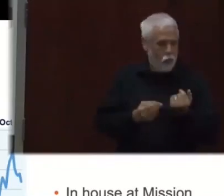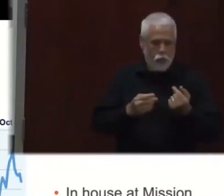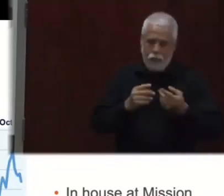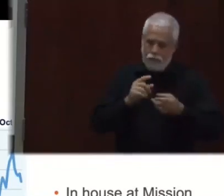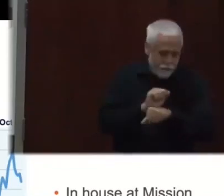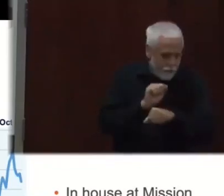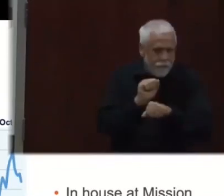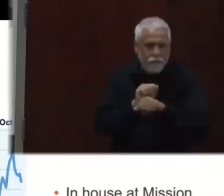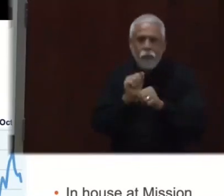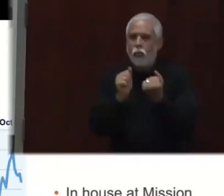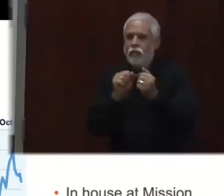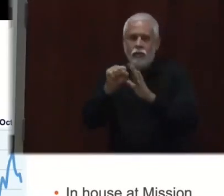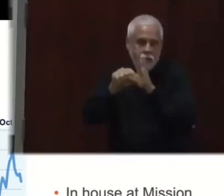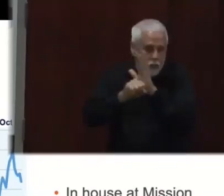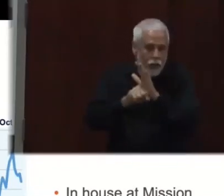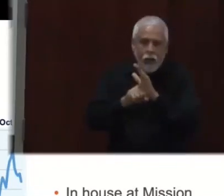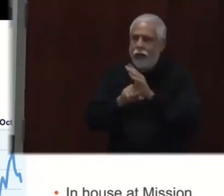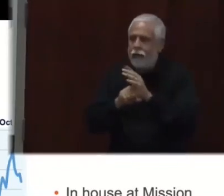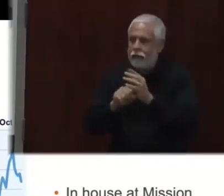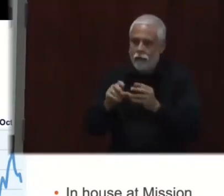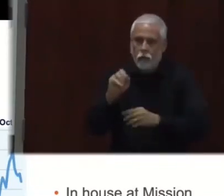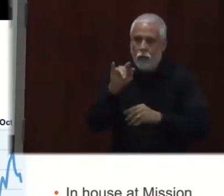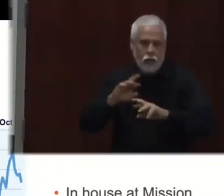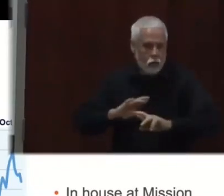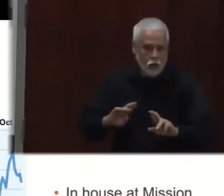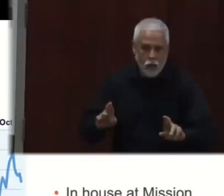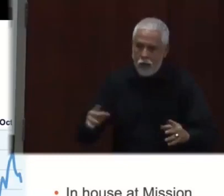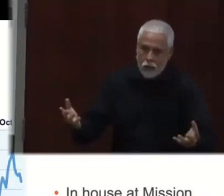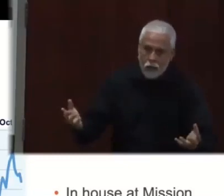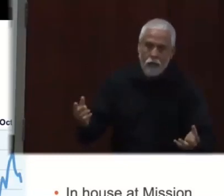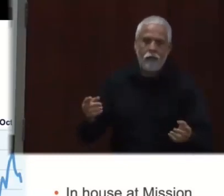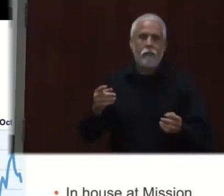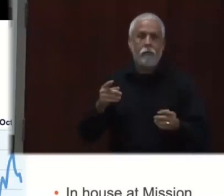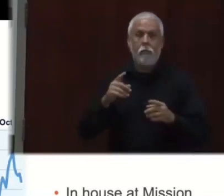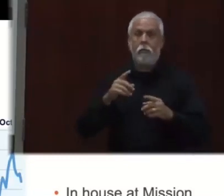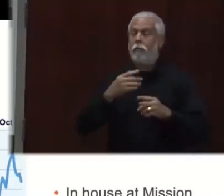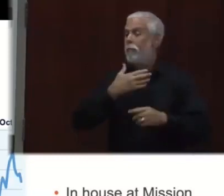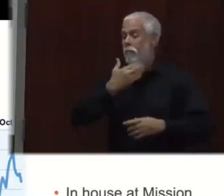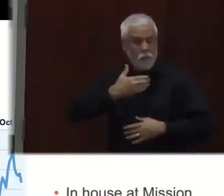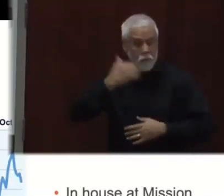es estar conscientes de mantener el distanciamiento social. Me parece que podremos hacerlo